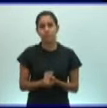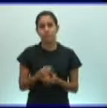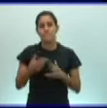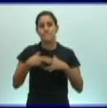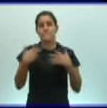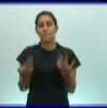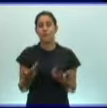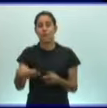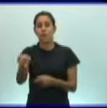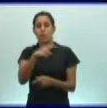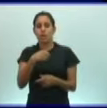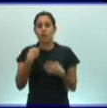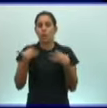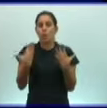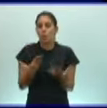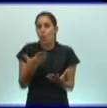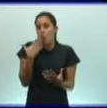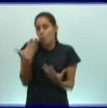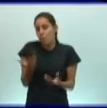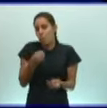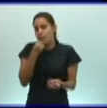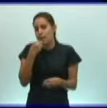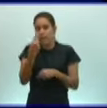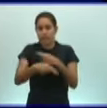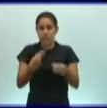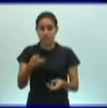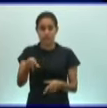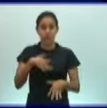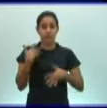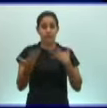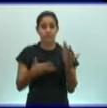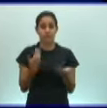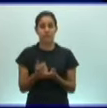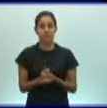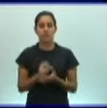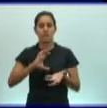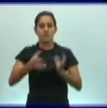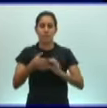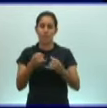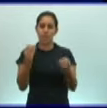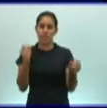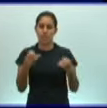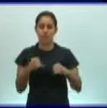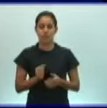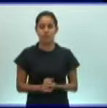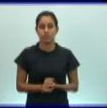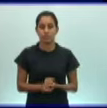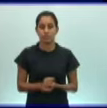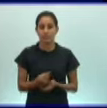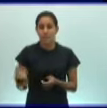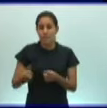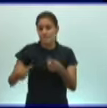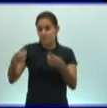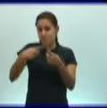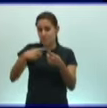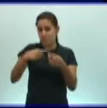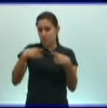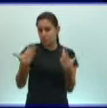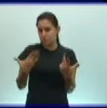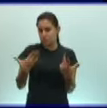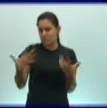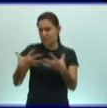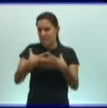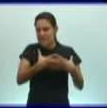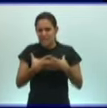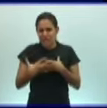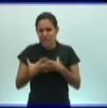pueden realizar esta actividad de manera independiente. Primero, ¿qué semejanza se pueden establecer entre